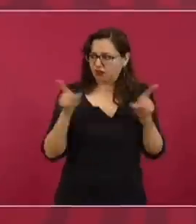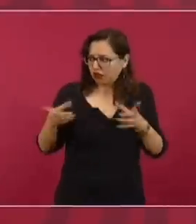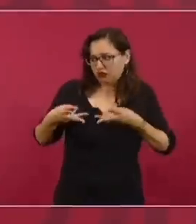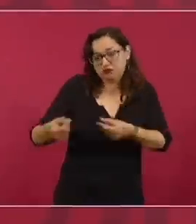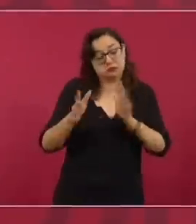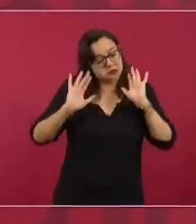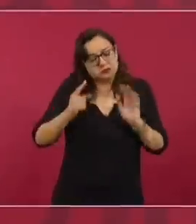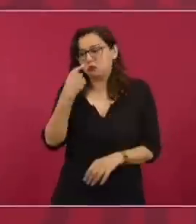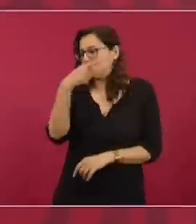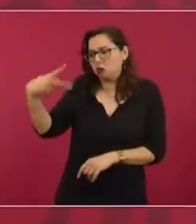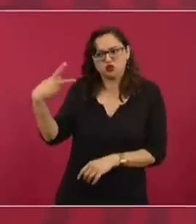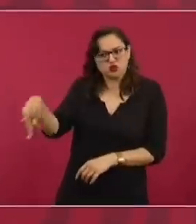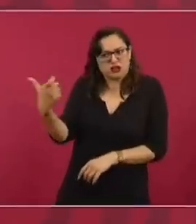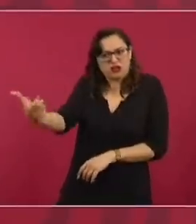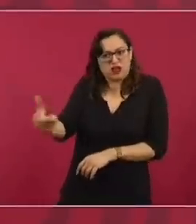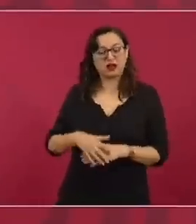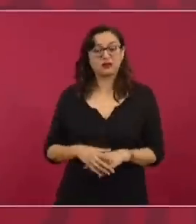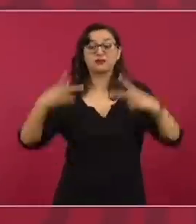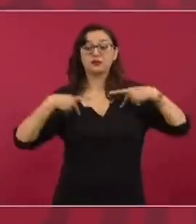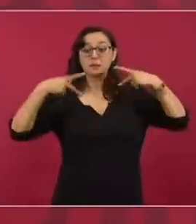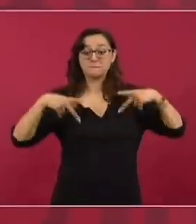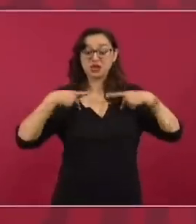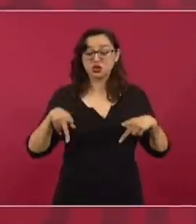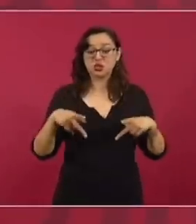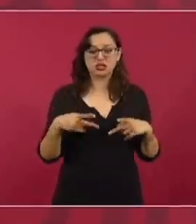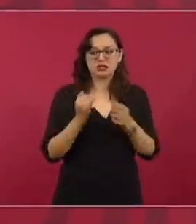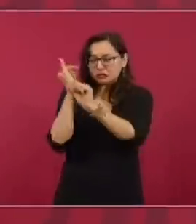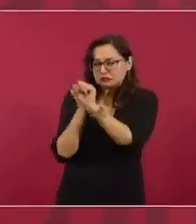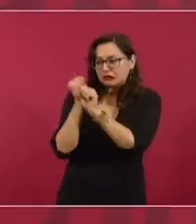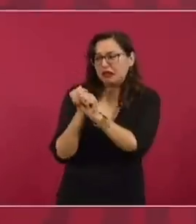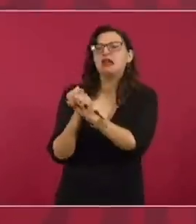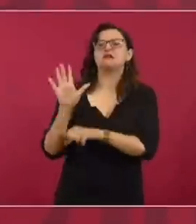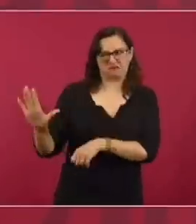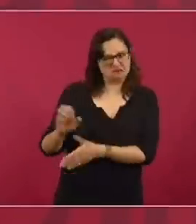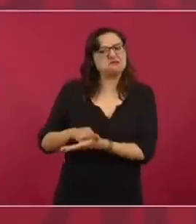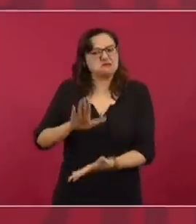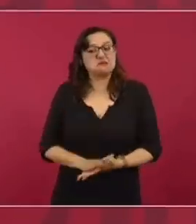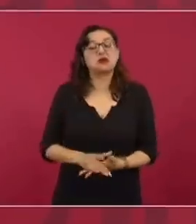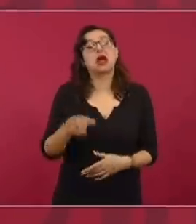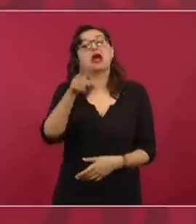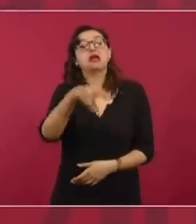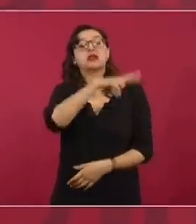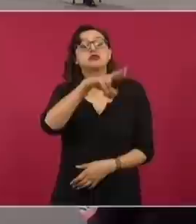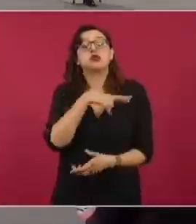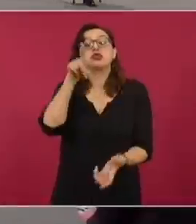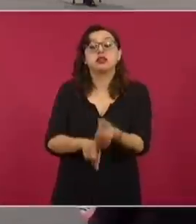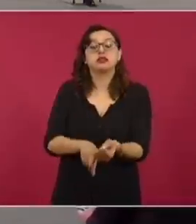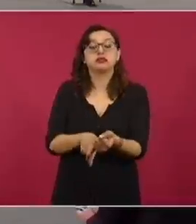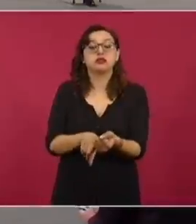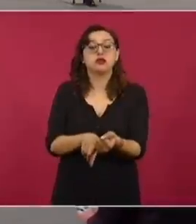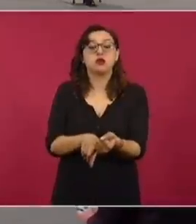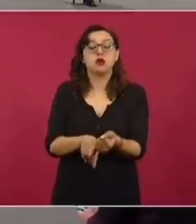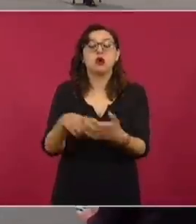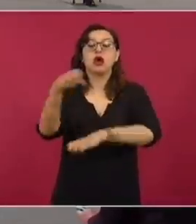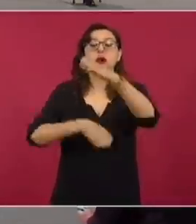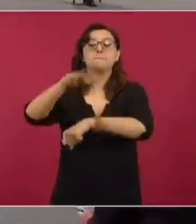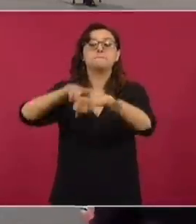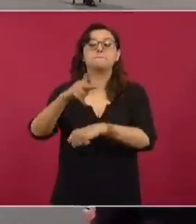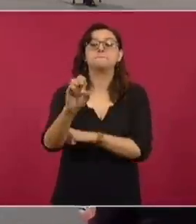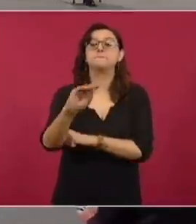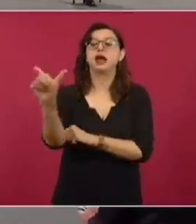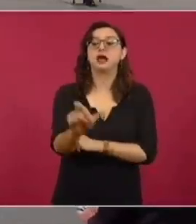quienes hicieron el reportaje inventaron de que la casa se la habían rentado porque yo